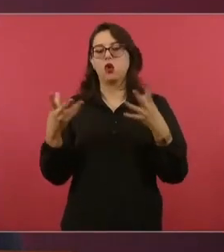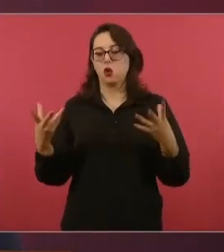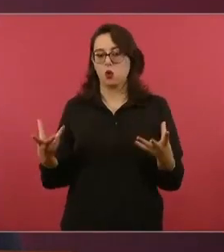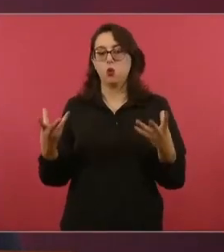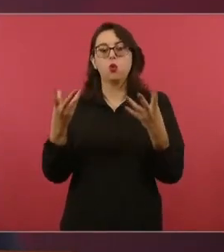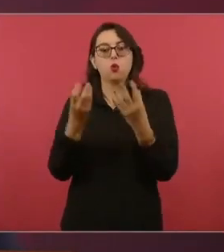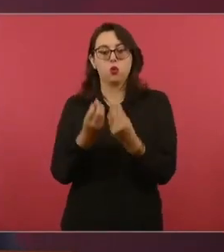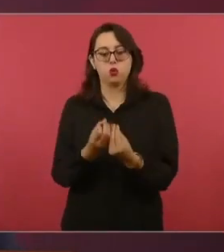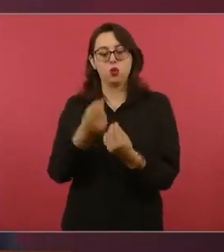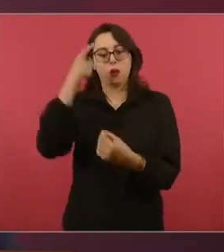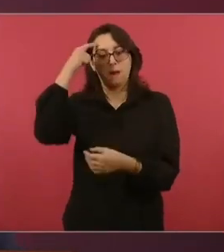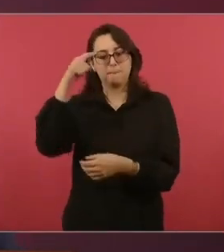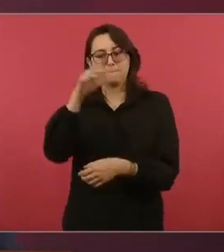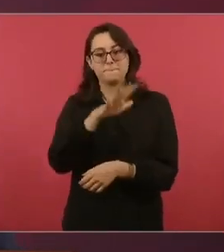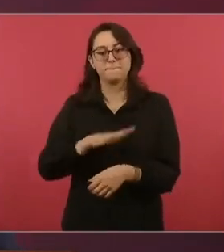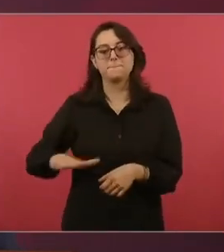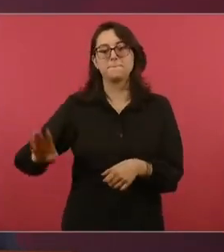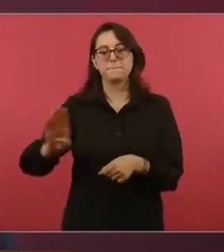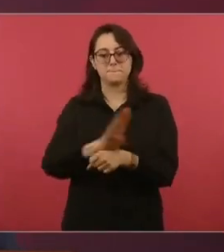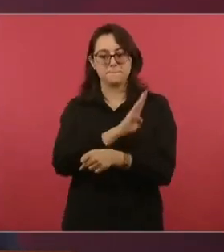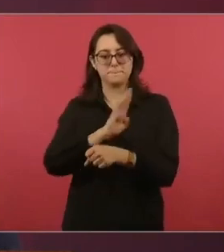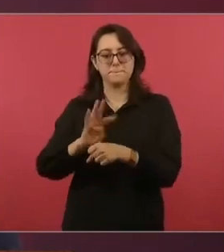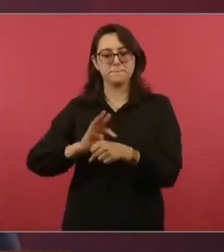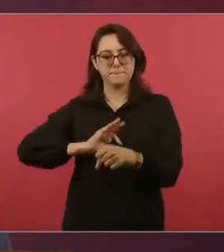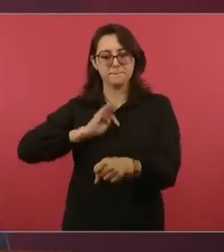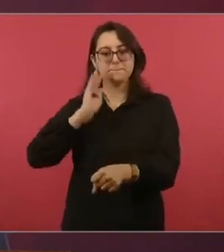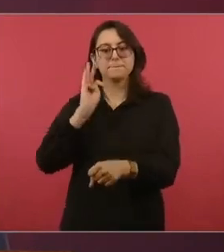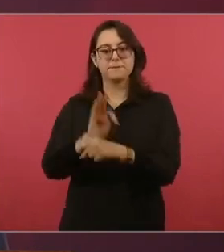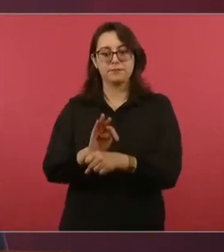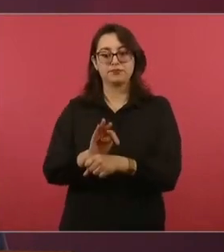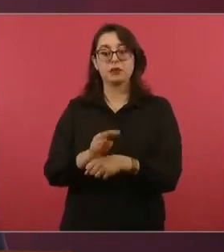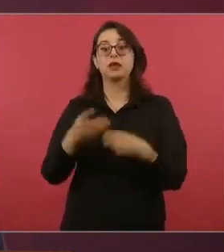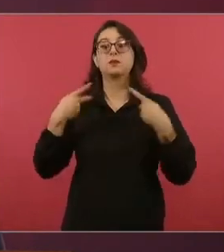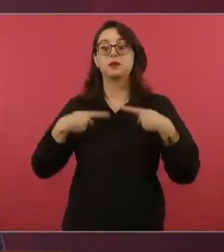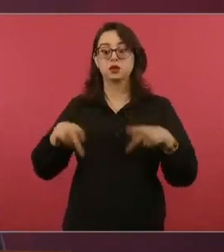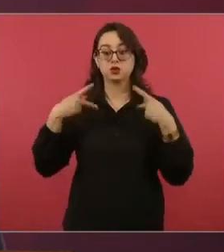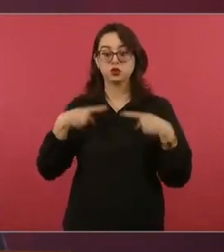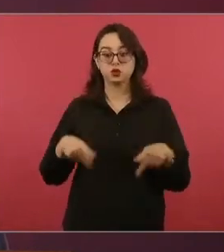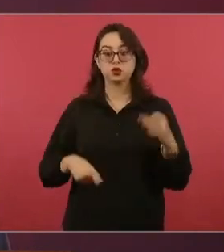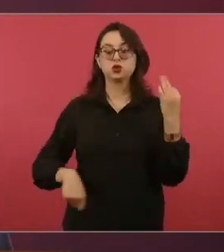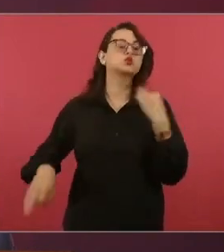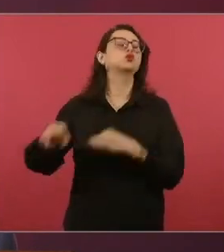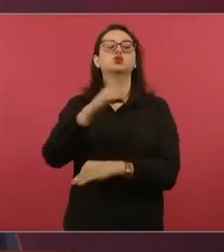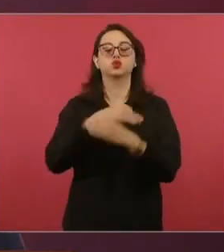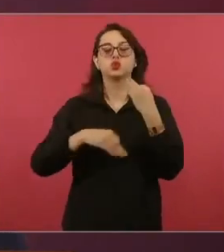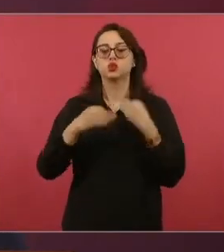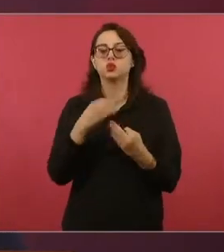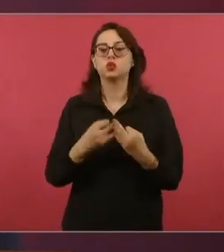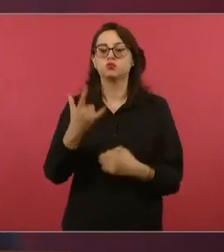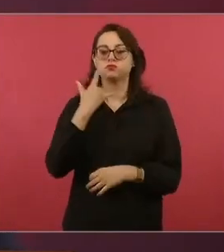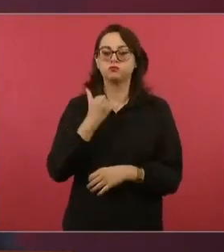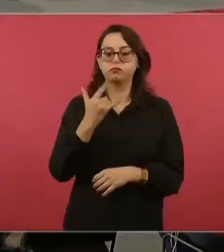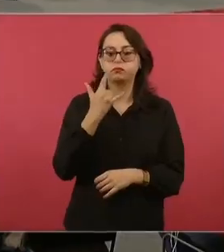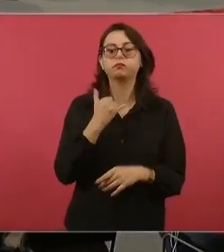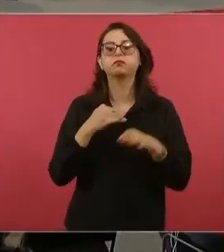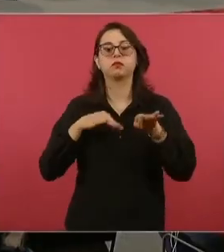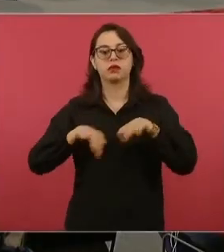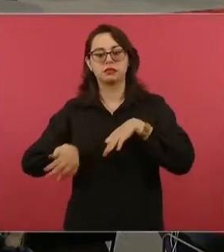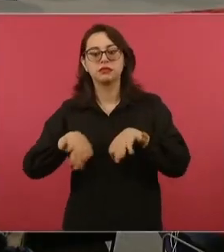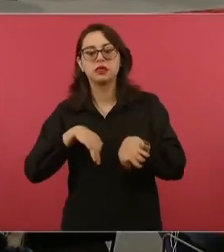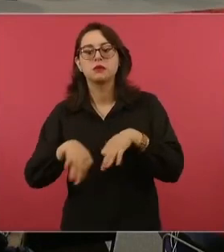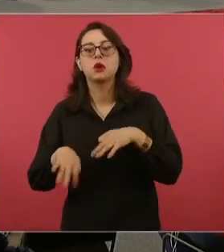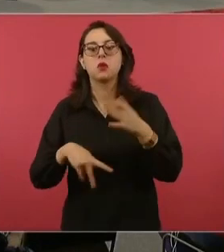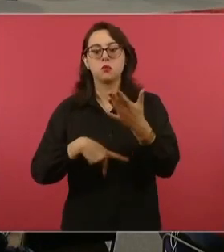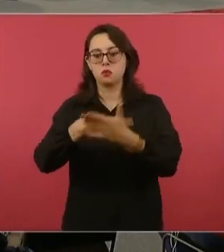beneficio de los ciudadanos. Así que estén seguros todos aquellos que han invertido, que han trabajado y que tienen